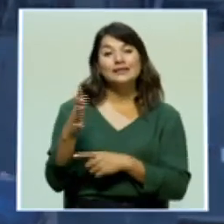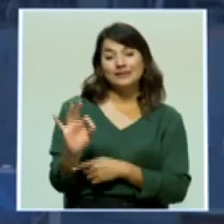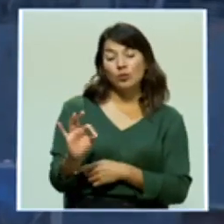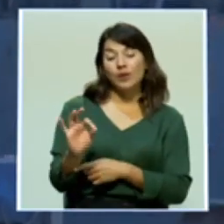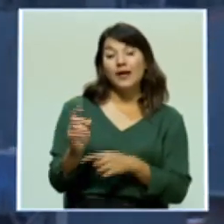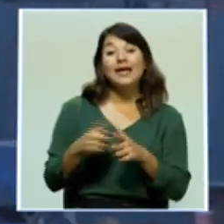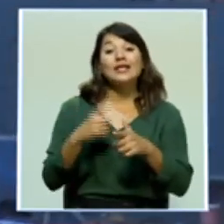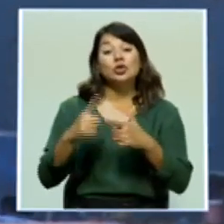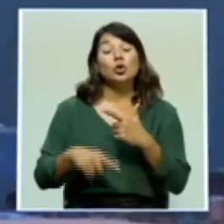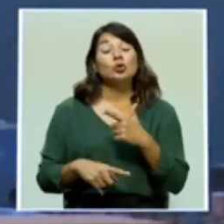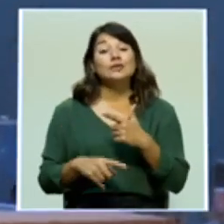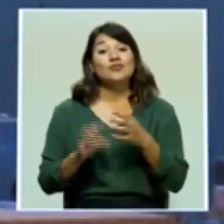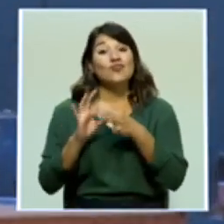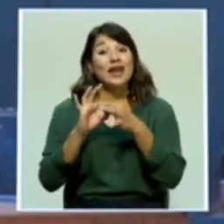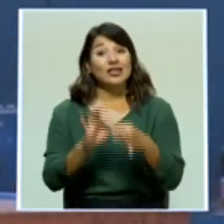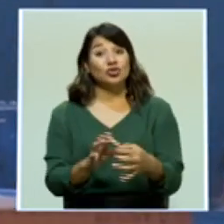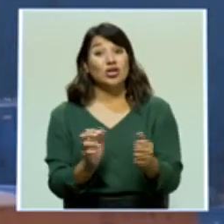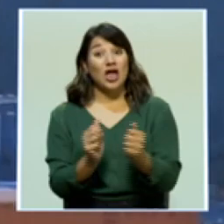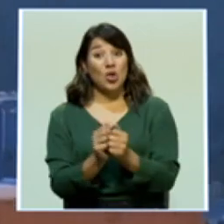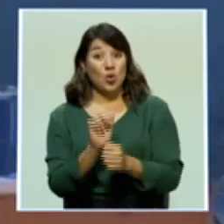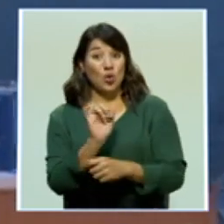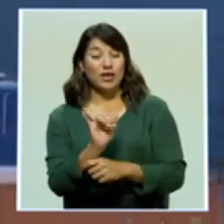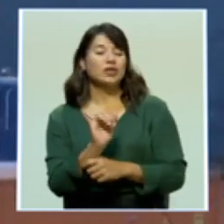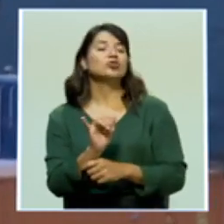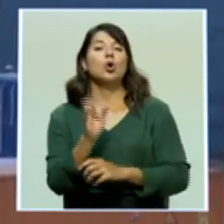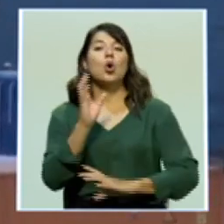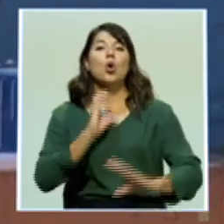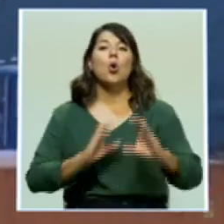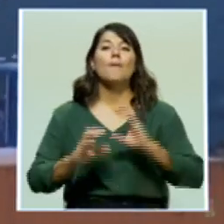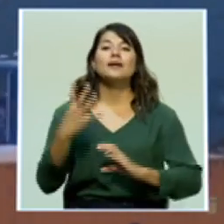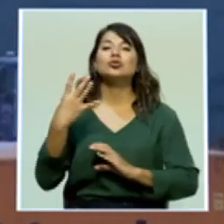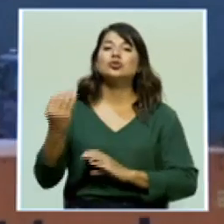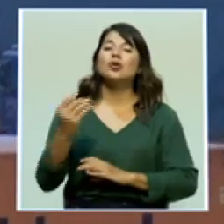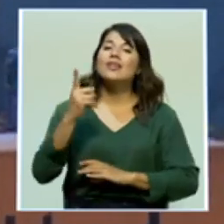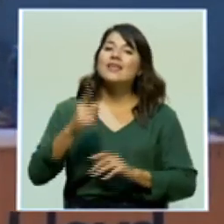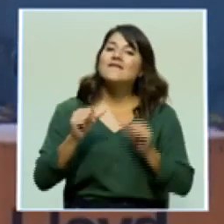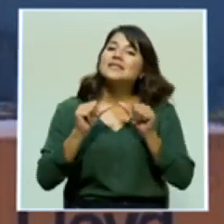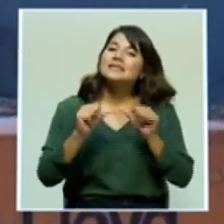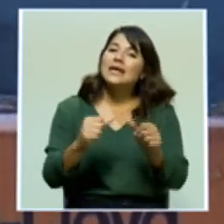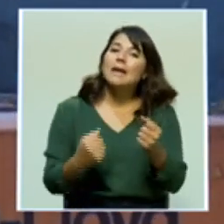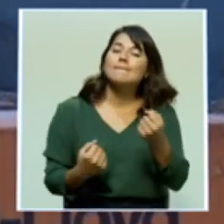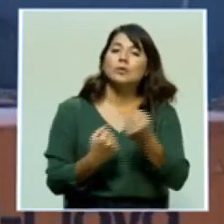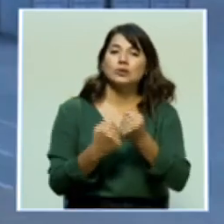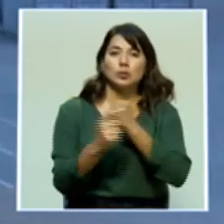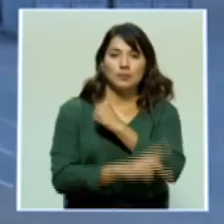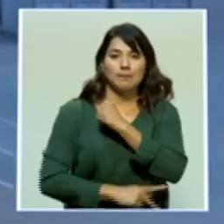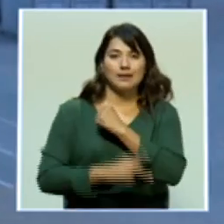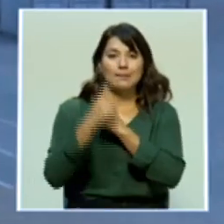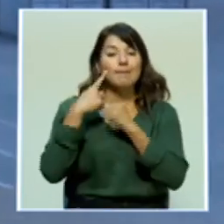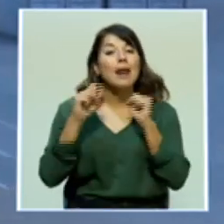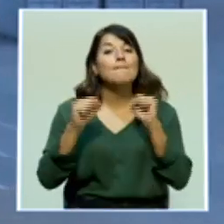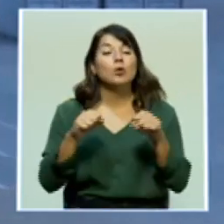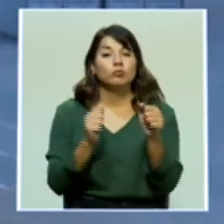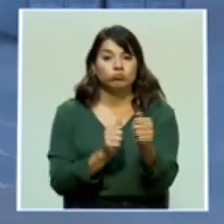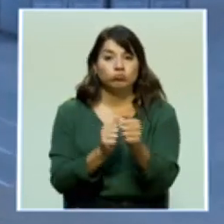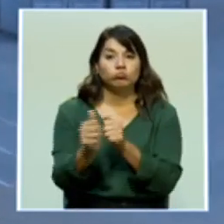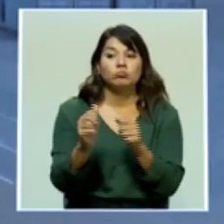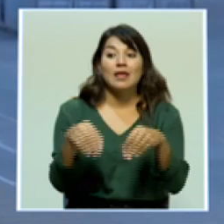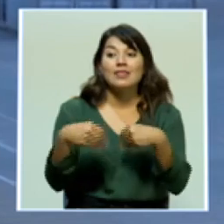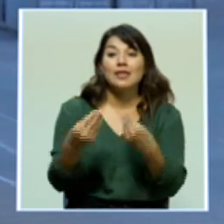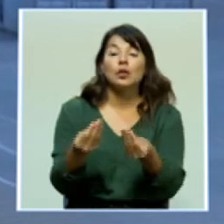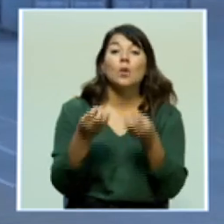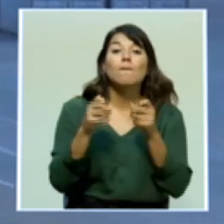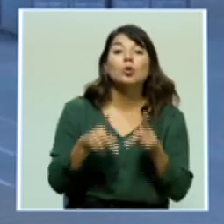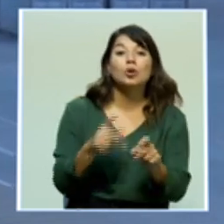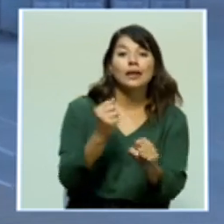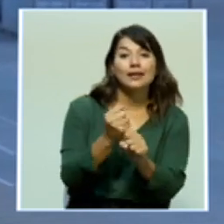situación de que desde la cartera de Comercio Exterior tenemos que seguir apoyando al país para salir adelante con la generación de empleo y la reactivación